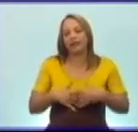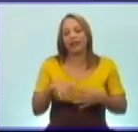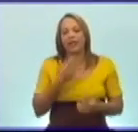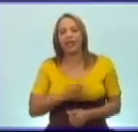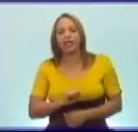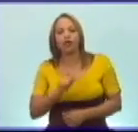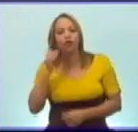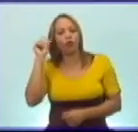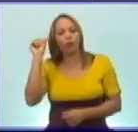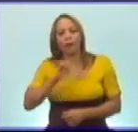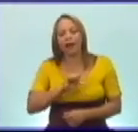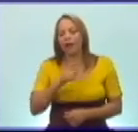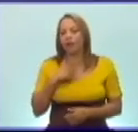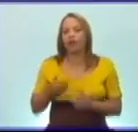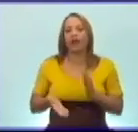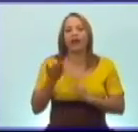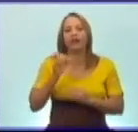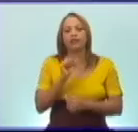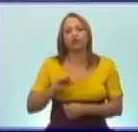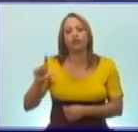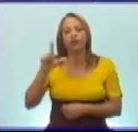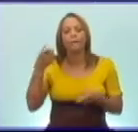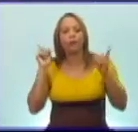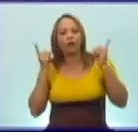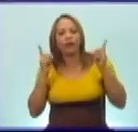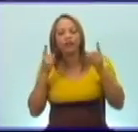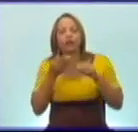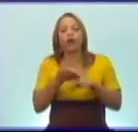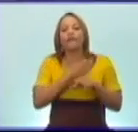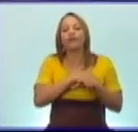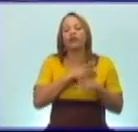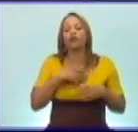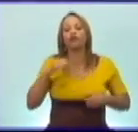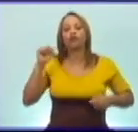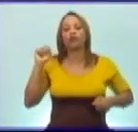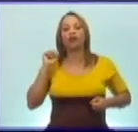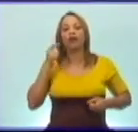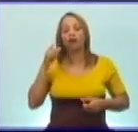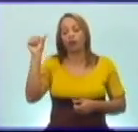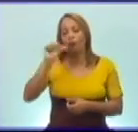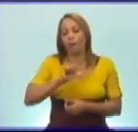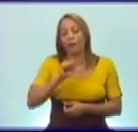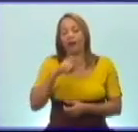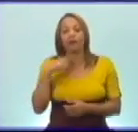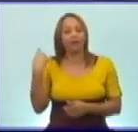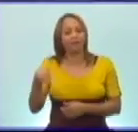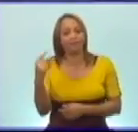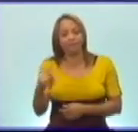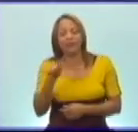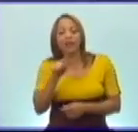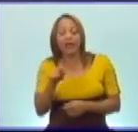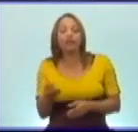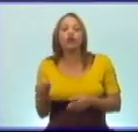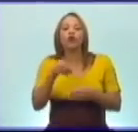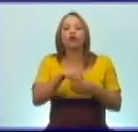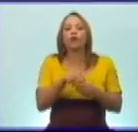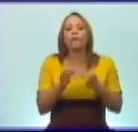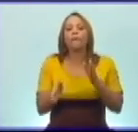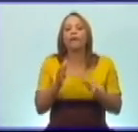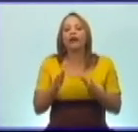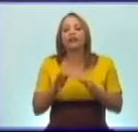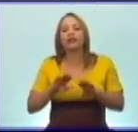y de la alta sociedad, politiqueros, antiguos soldados de la tiranía y torturadores, son parte de la variada